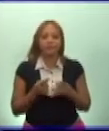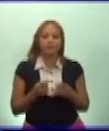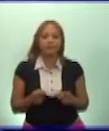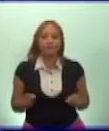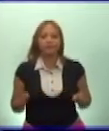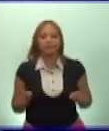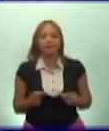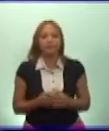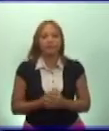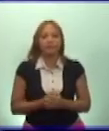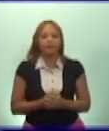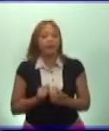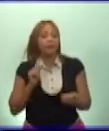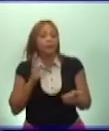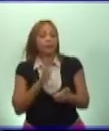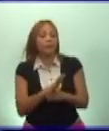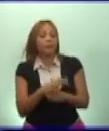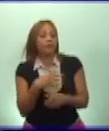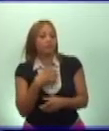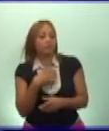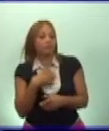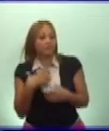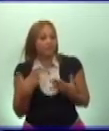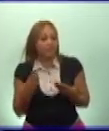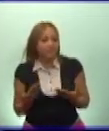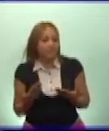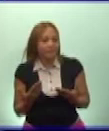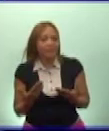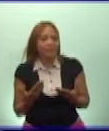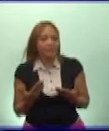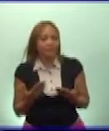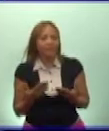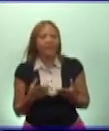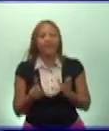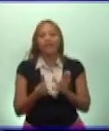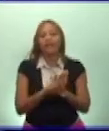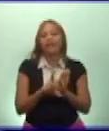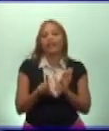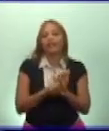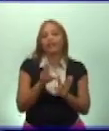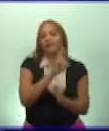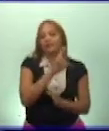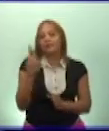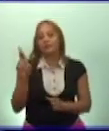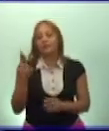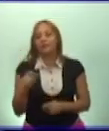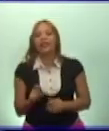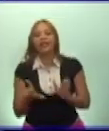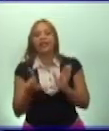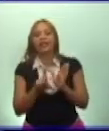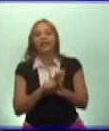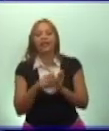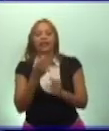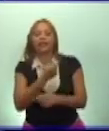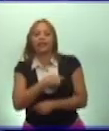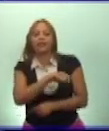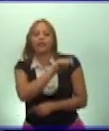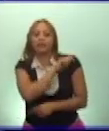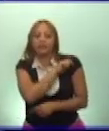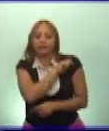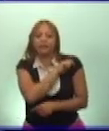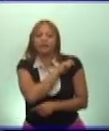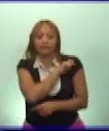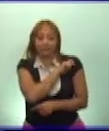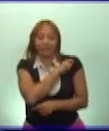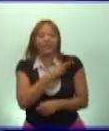Y empezamos a tener, leyes revolucionarias, la ley de reforma agraria, y